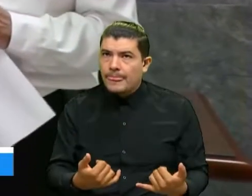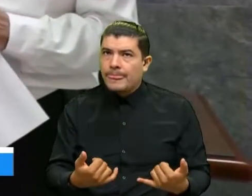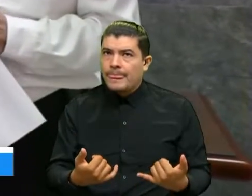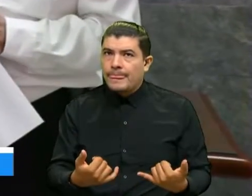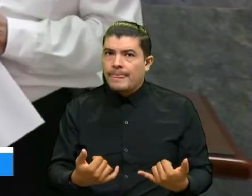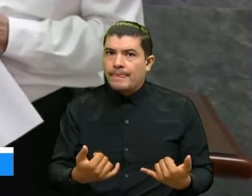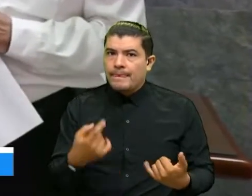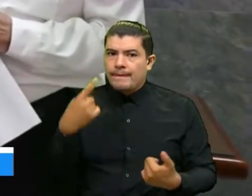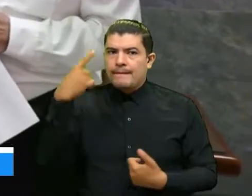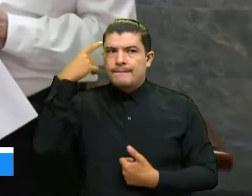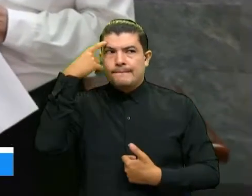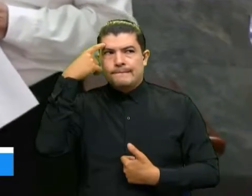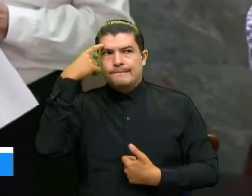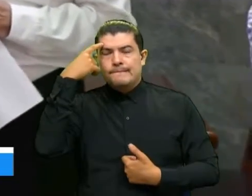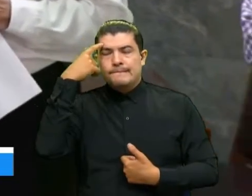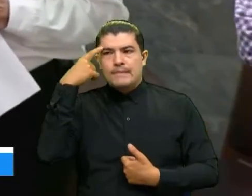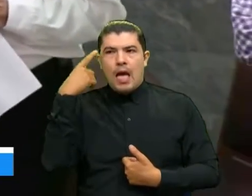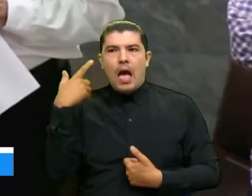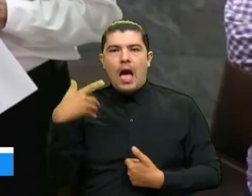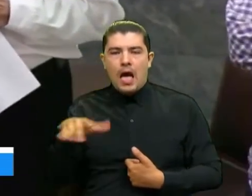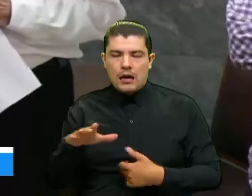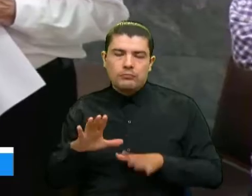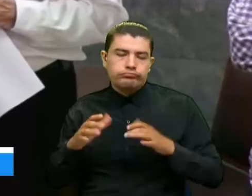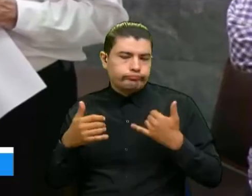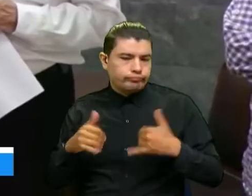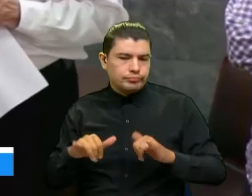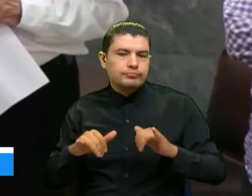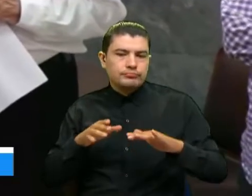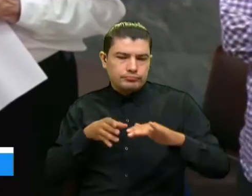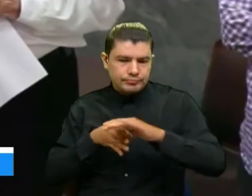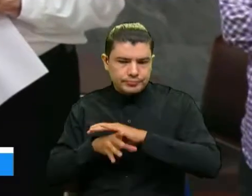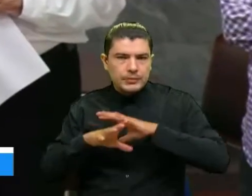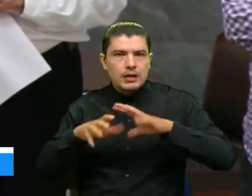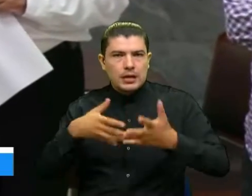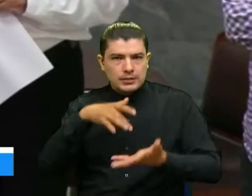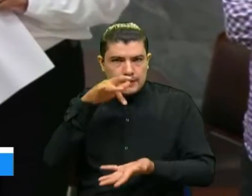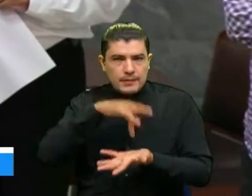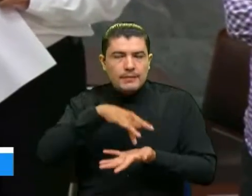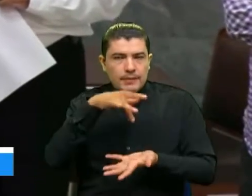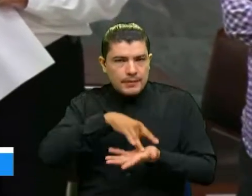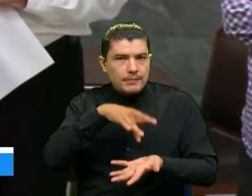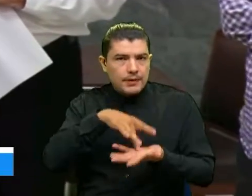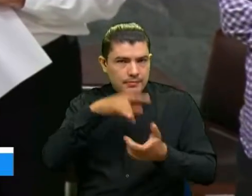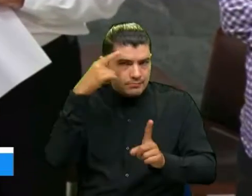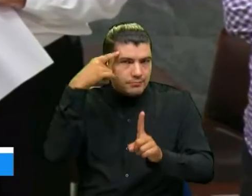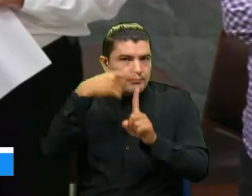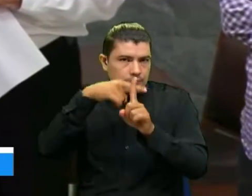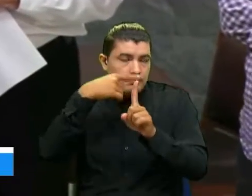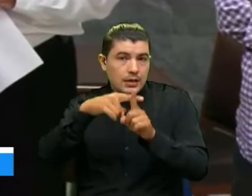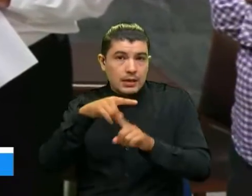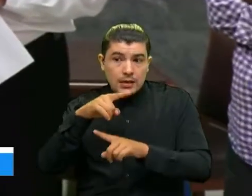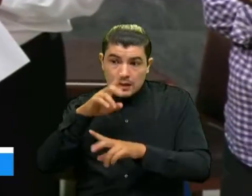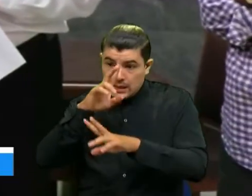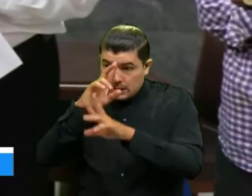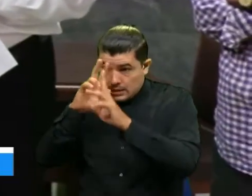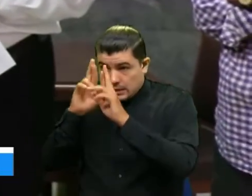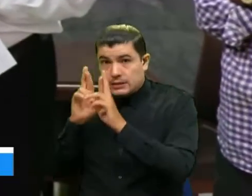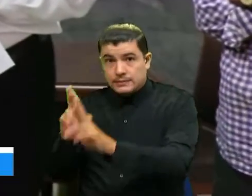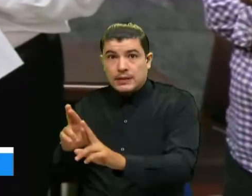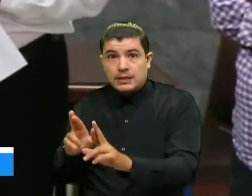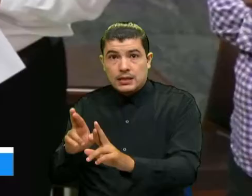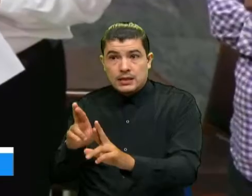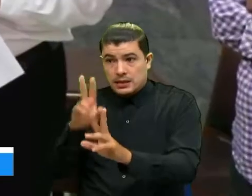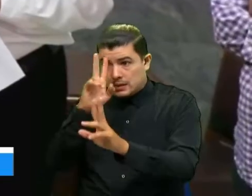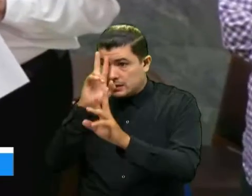a retomar la presencialidad desde luego que respetamos profundamente las